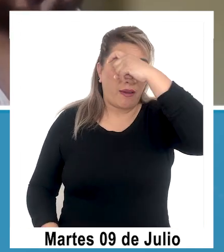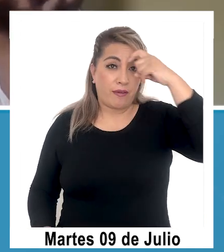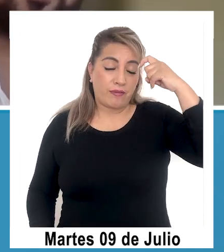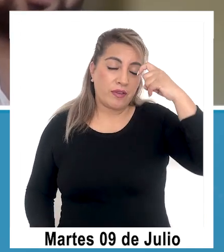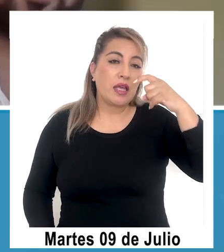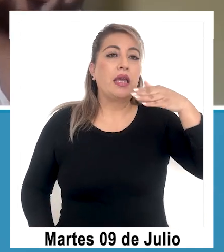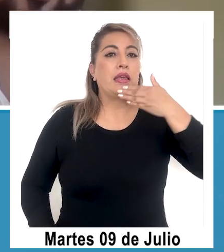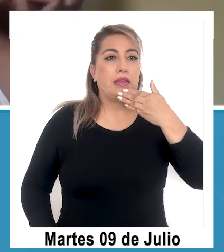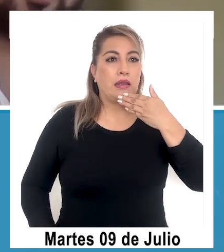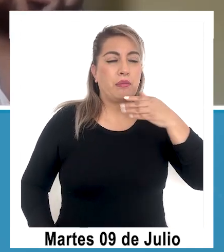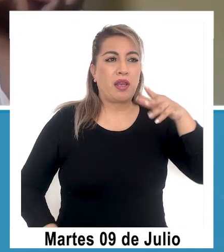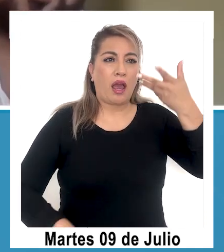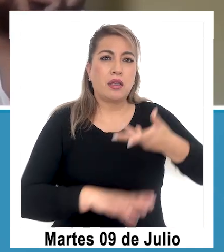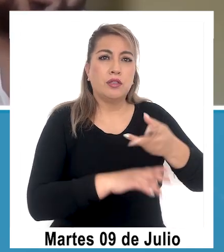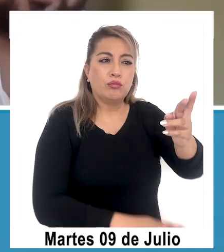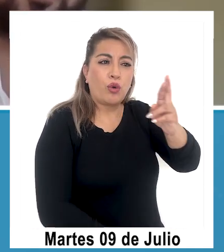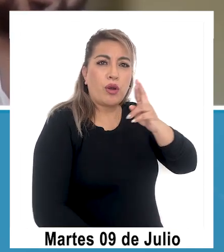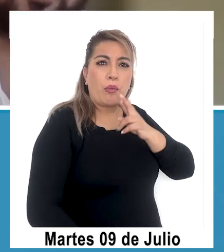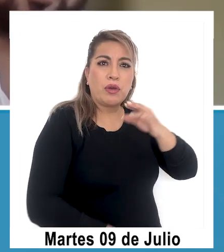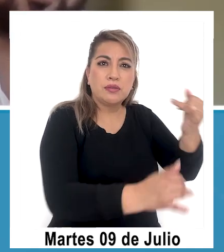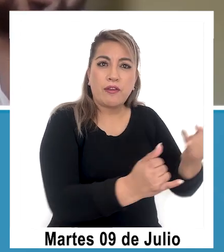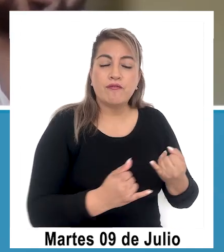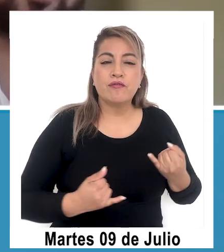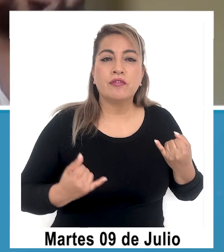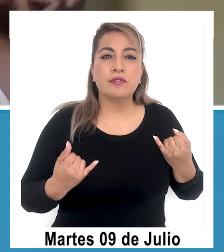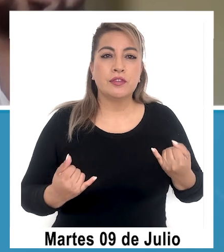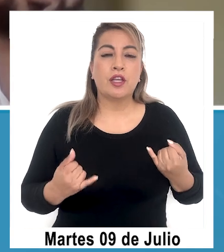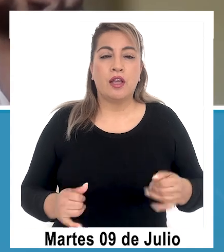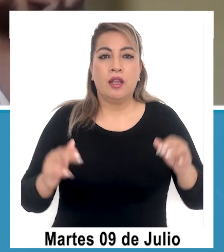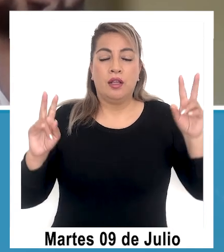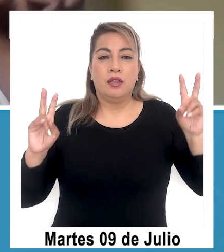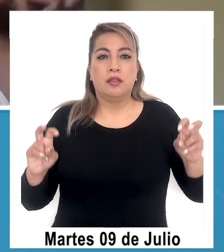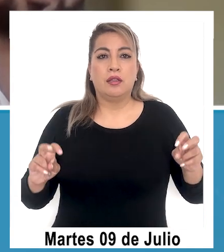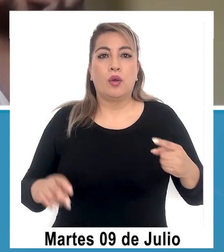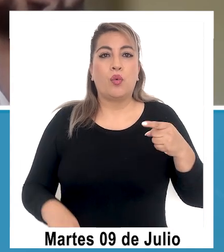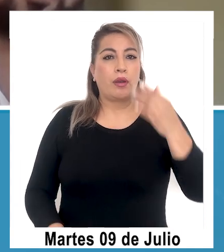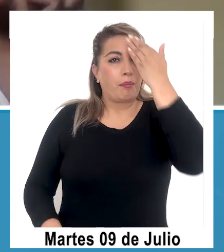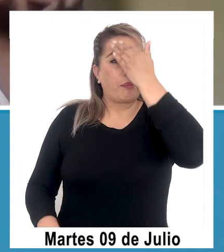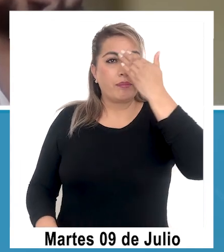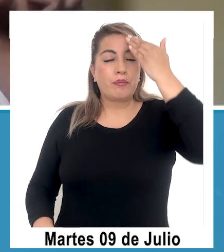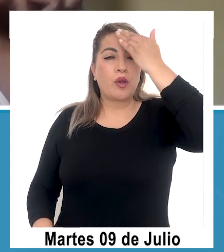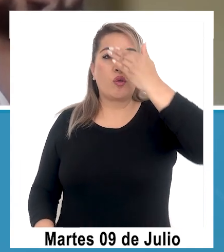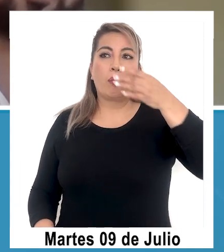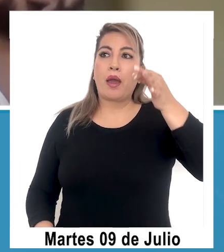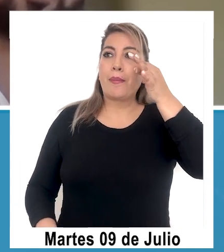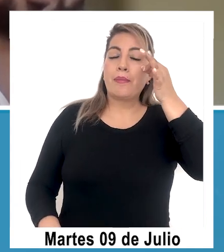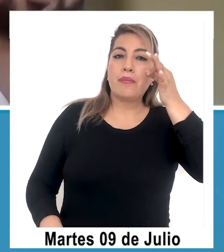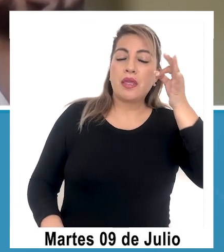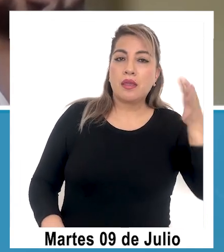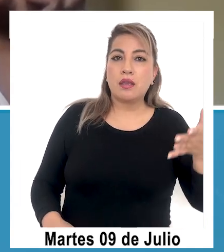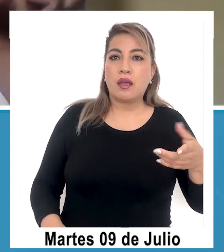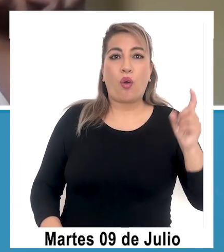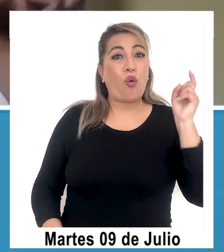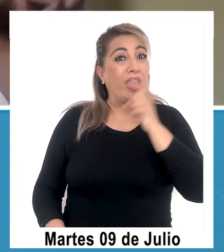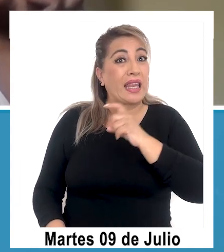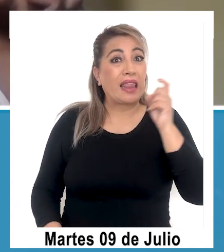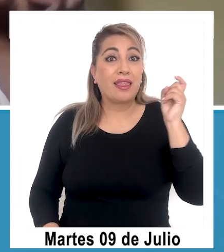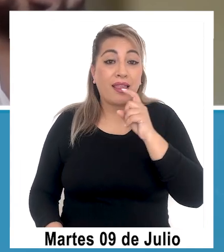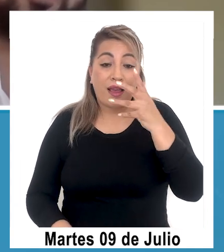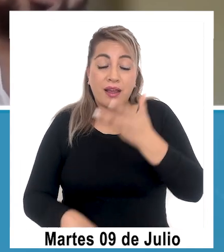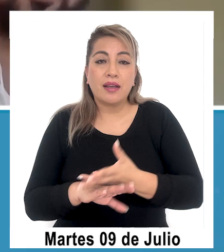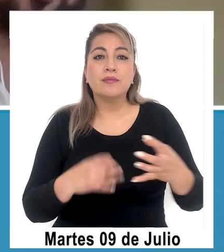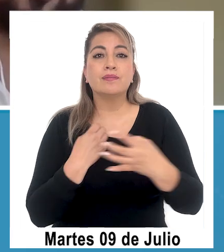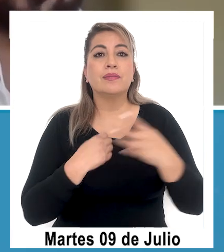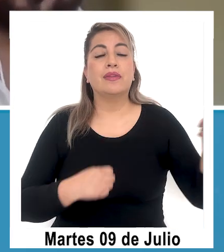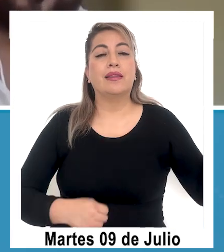allí también nos han arrojado bastante información respecto a que una de las preocupaciones que se observa acá, o una de las críticas que se observa en la región de